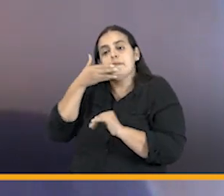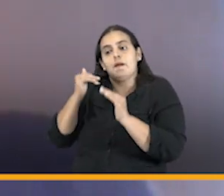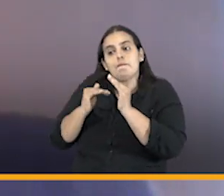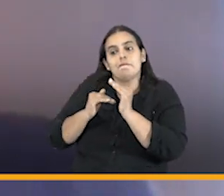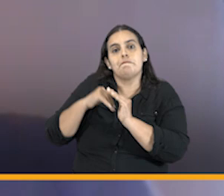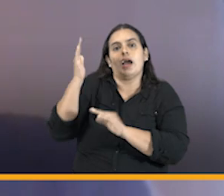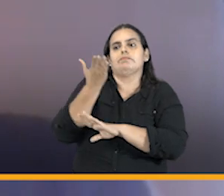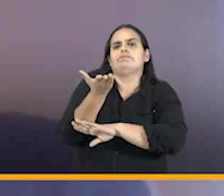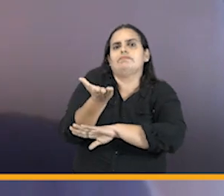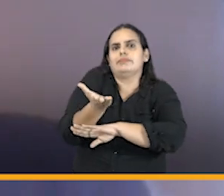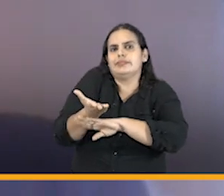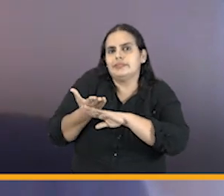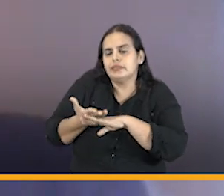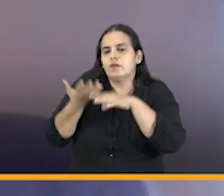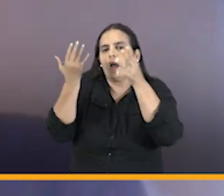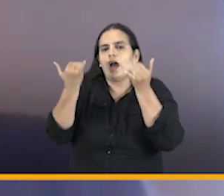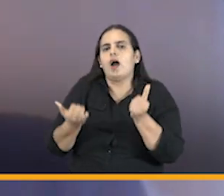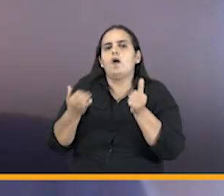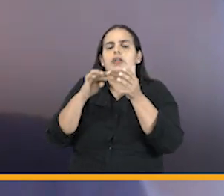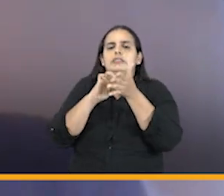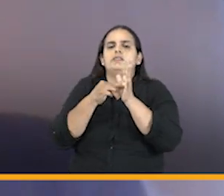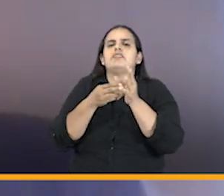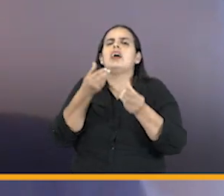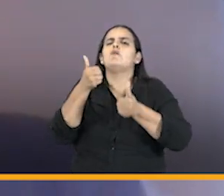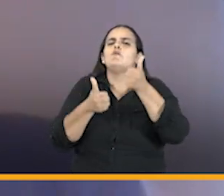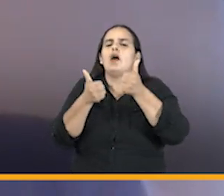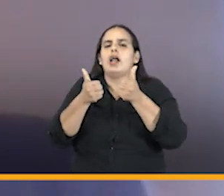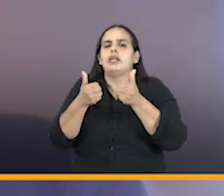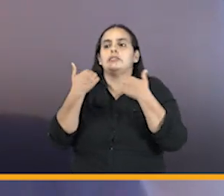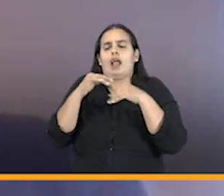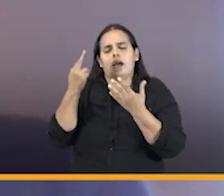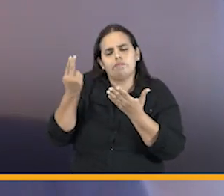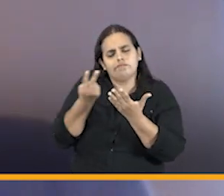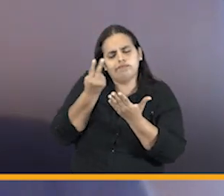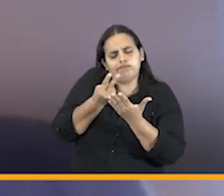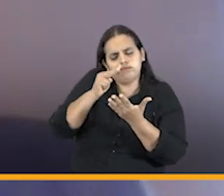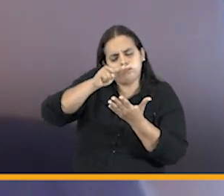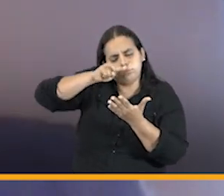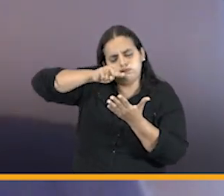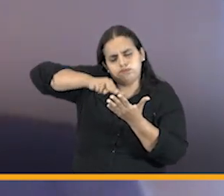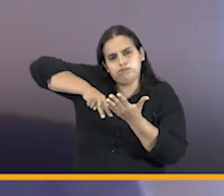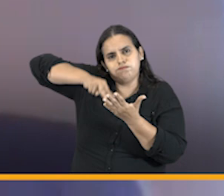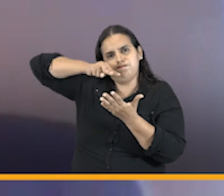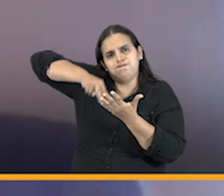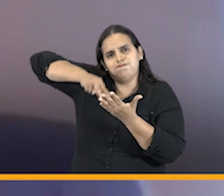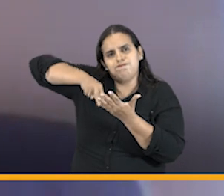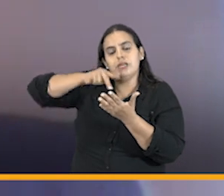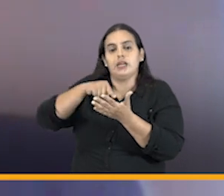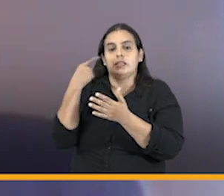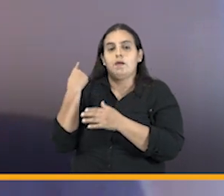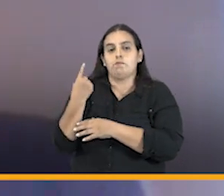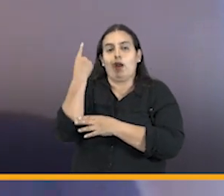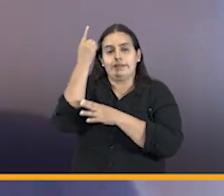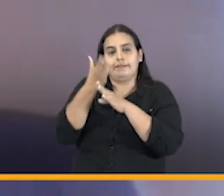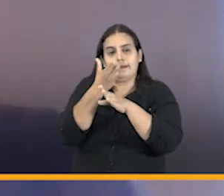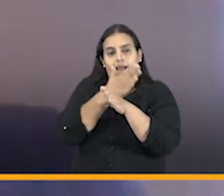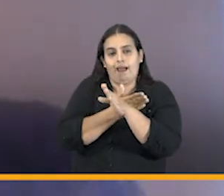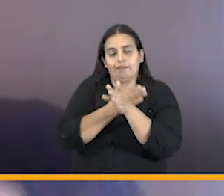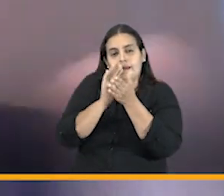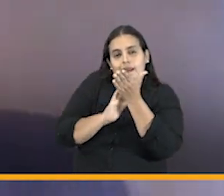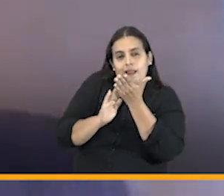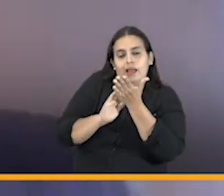exigente que consiste en hacer una revisión del contenido de las políticas de prevención